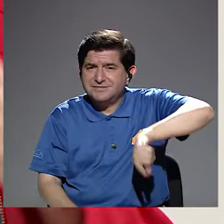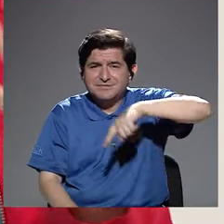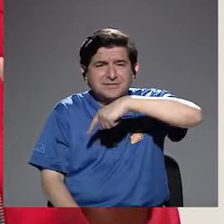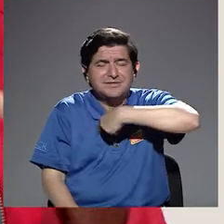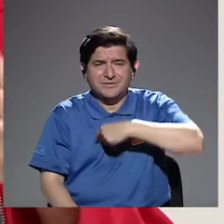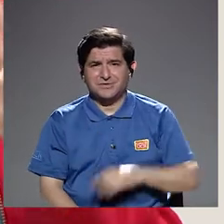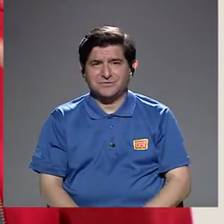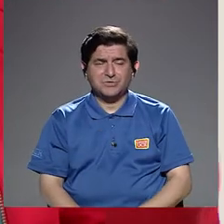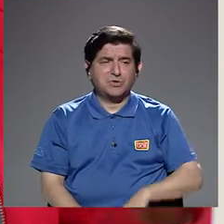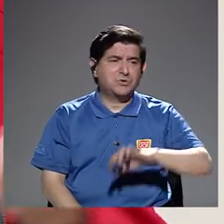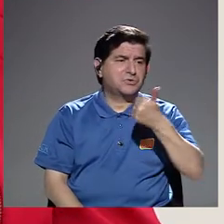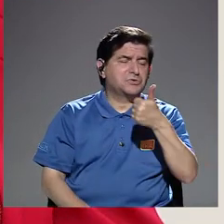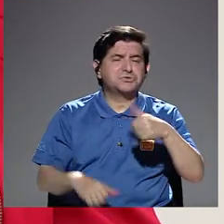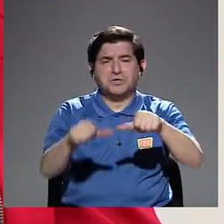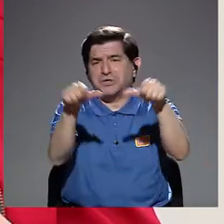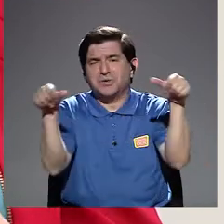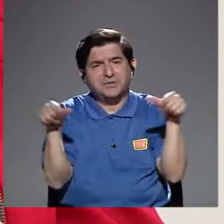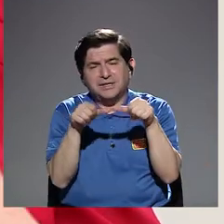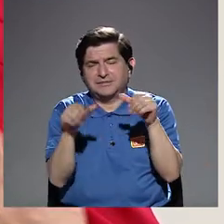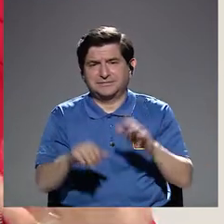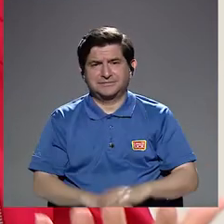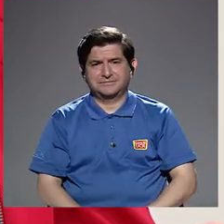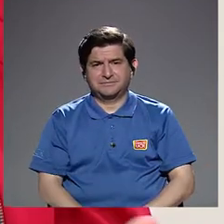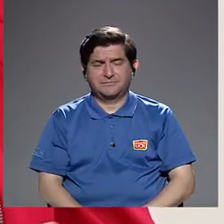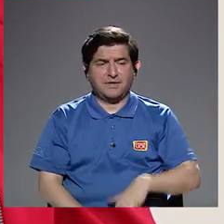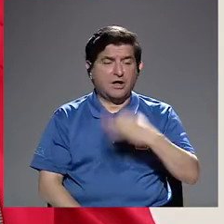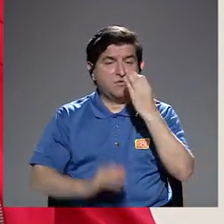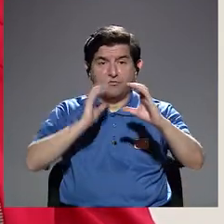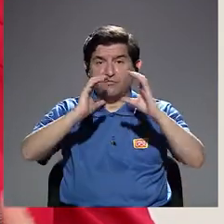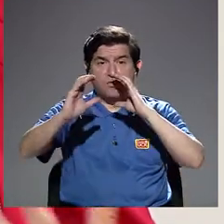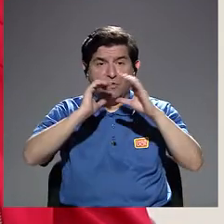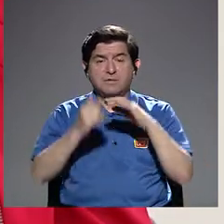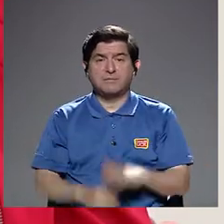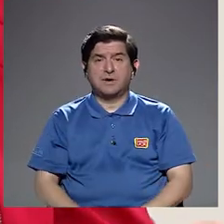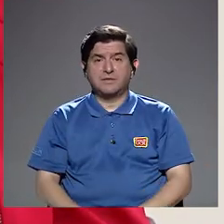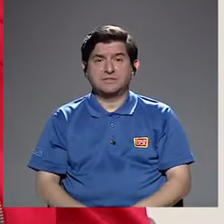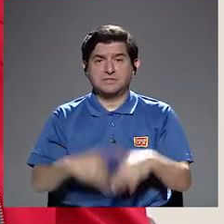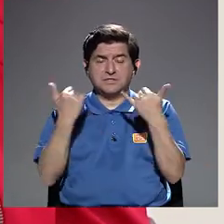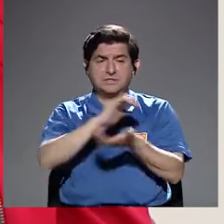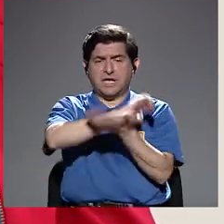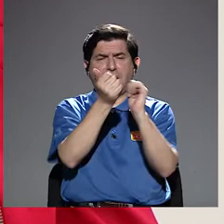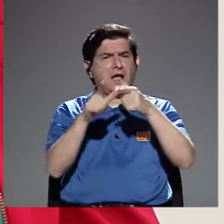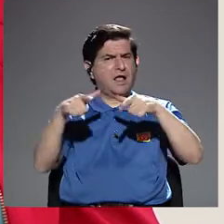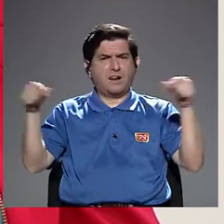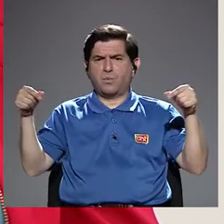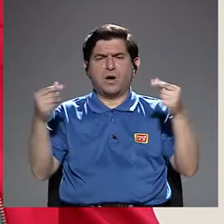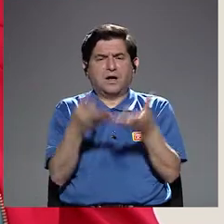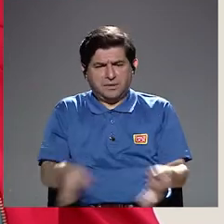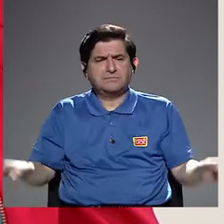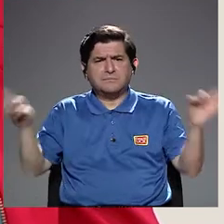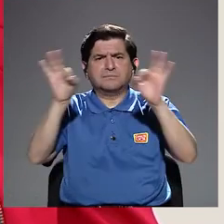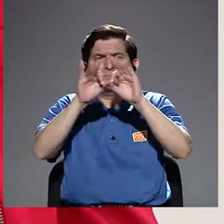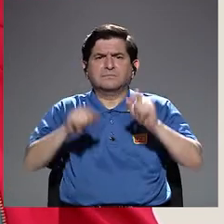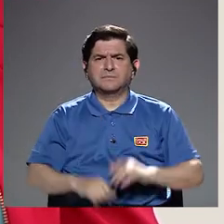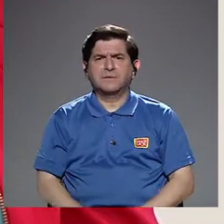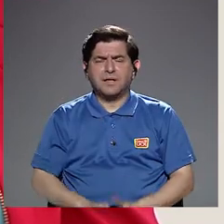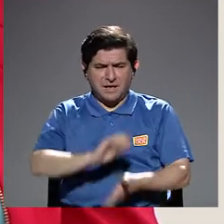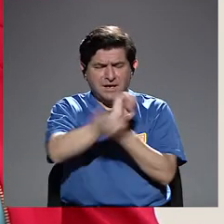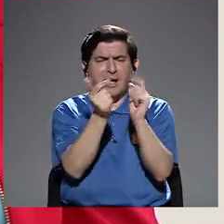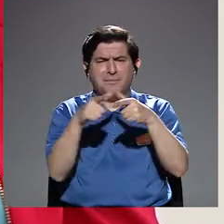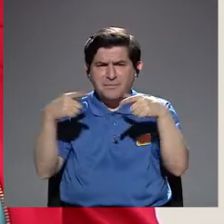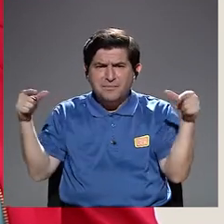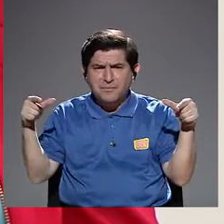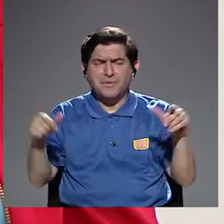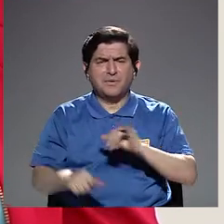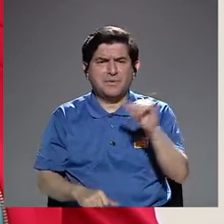de otros sectores? Medios de comunicación, cambiar el lenguaje es algo muy importante porque cambiar el